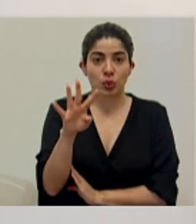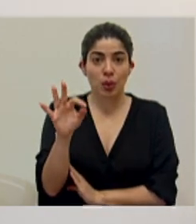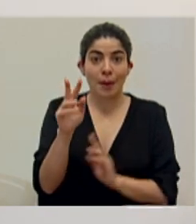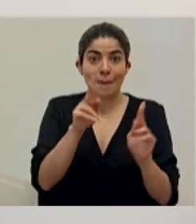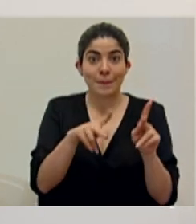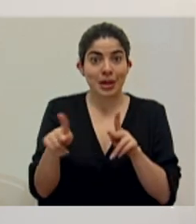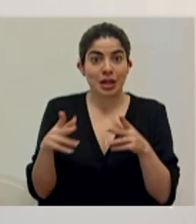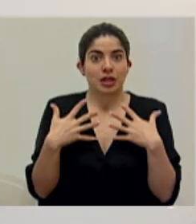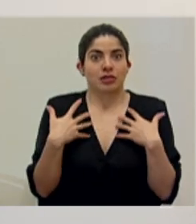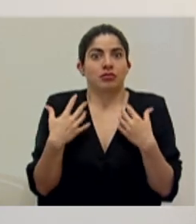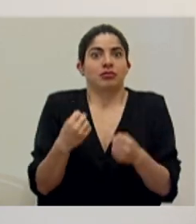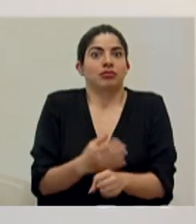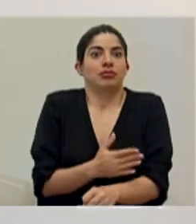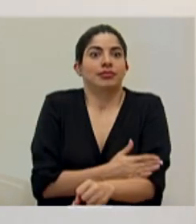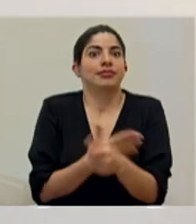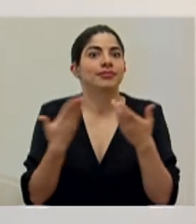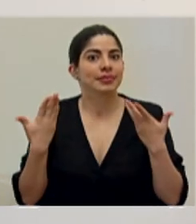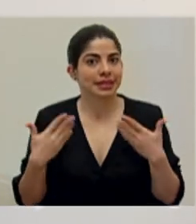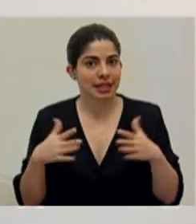recuperadas.